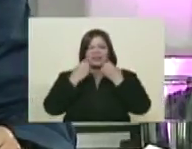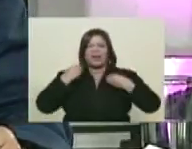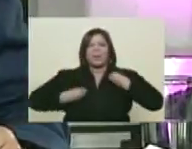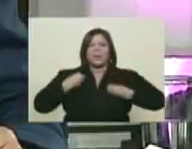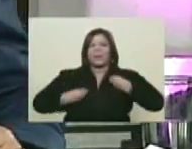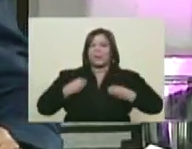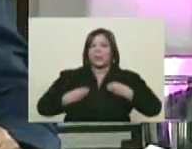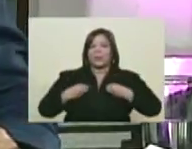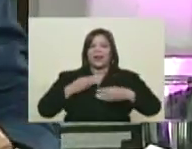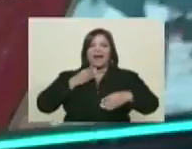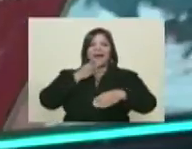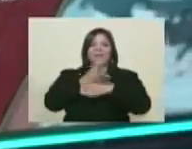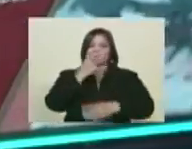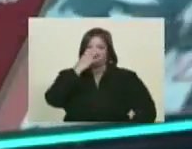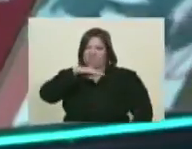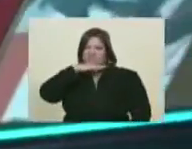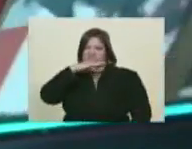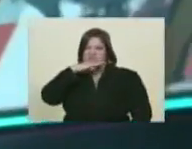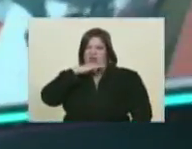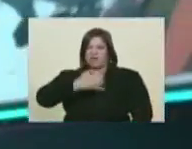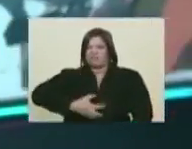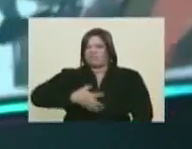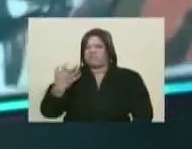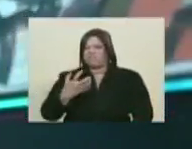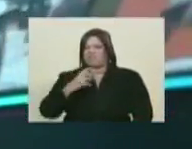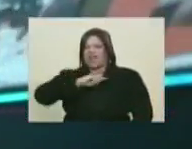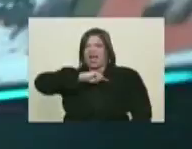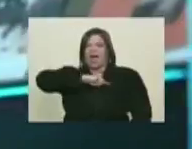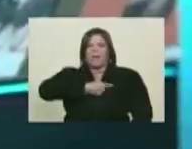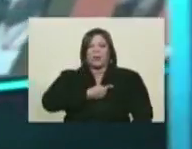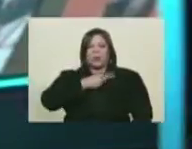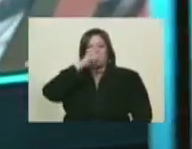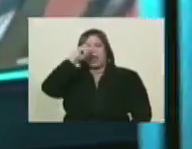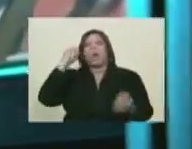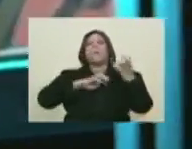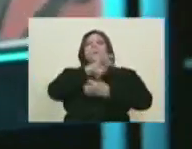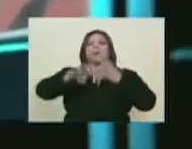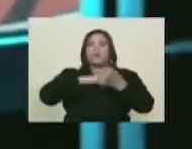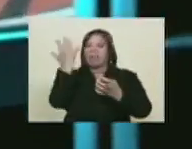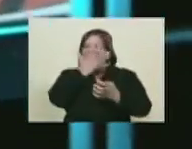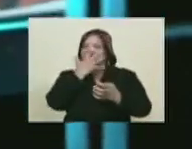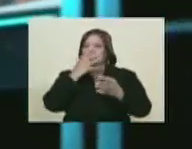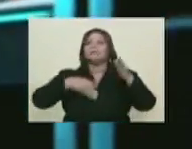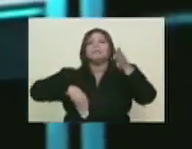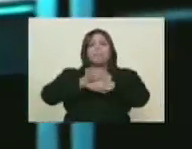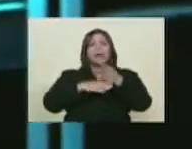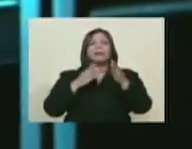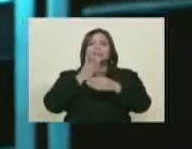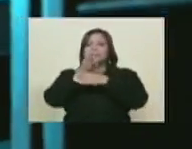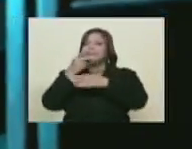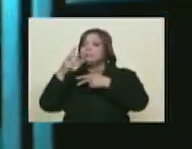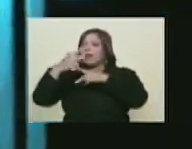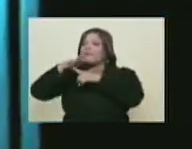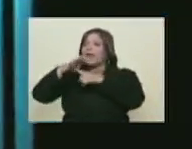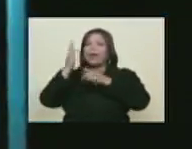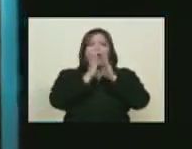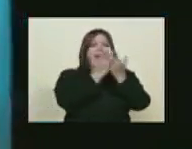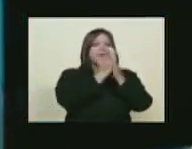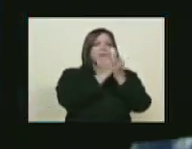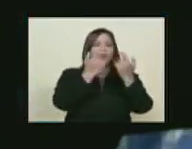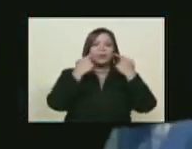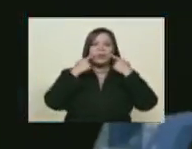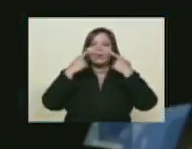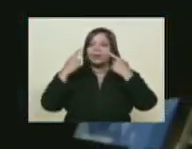molesto, tiene alguna amargura, algún problema que le acogote, pues usted se pasea por la Feria del Libro y